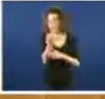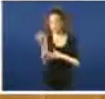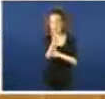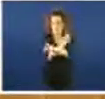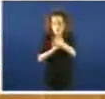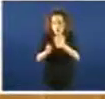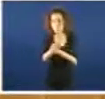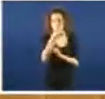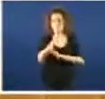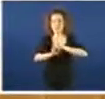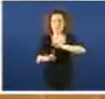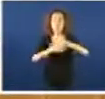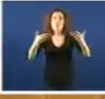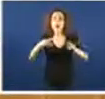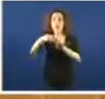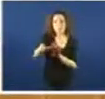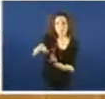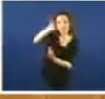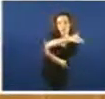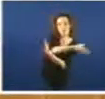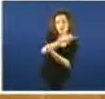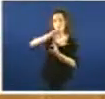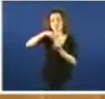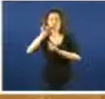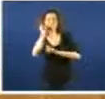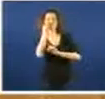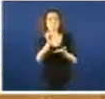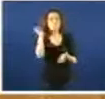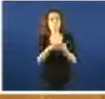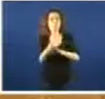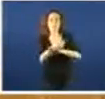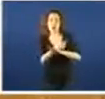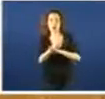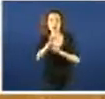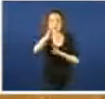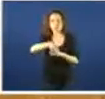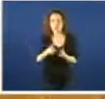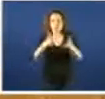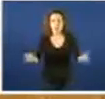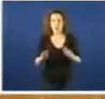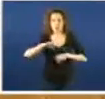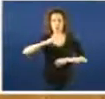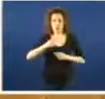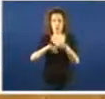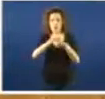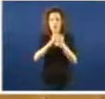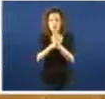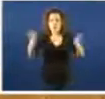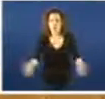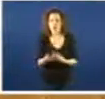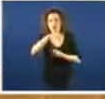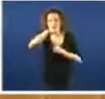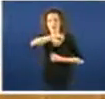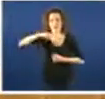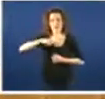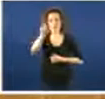desta estrategia a prevención da detección precoz, a promoción do saúde, a promoción da autonomía do paciente e a garantía